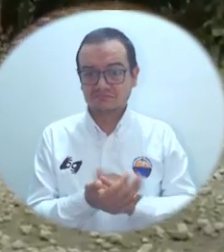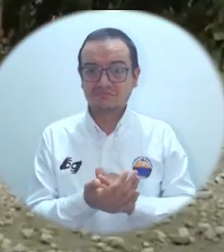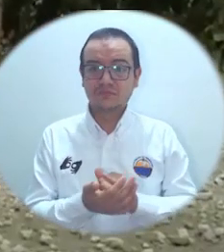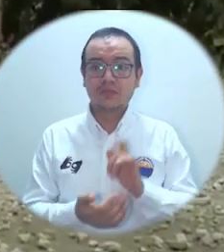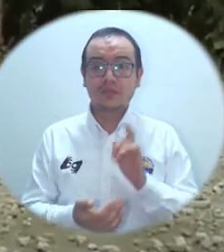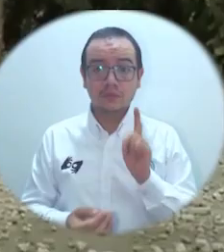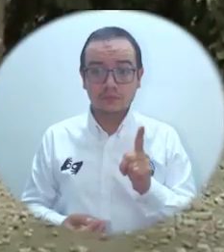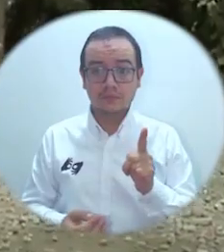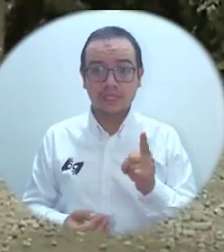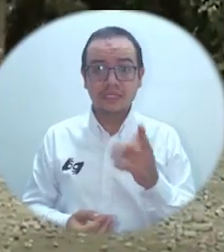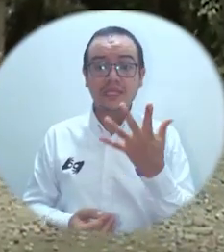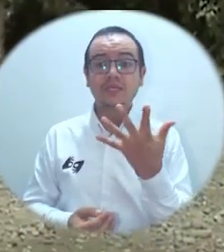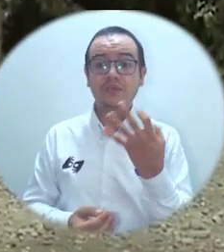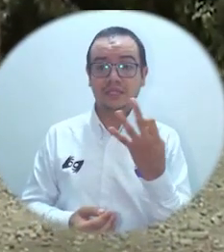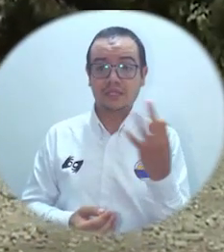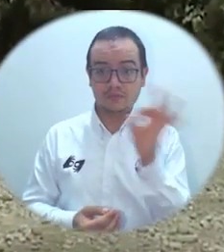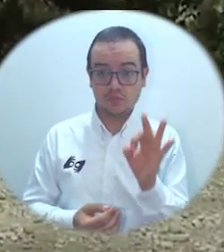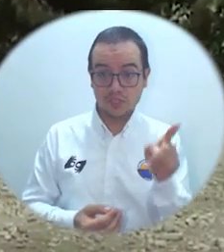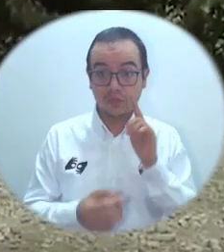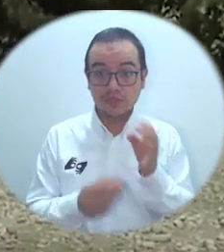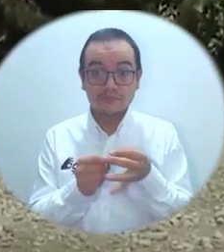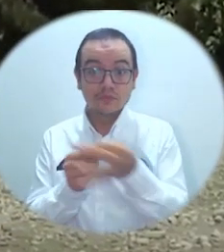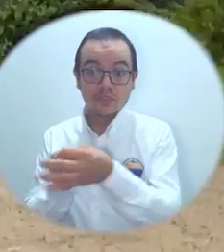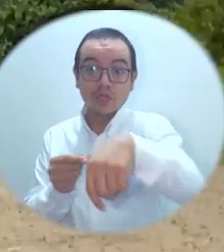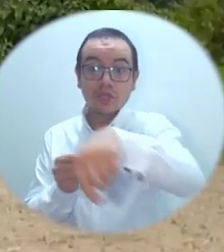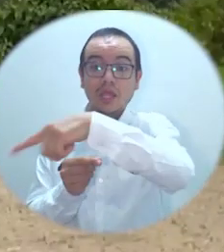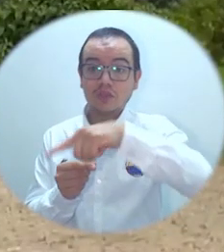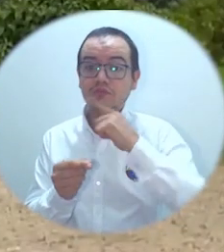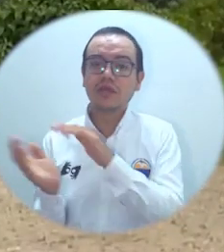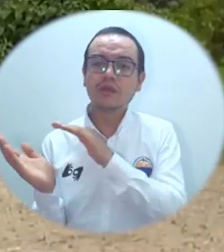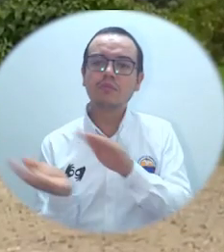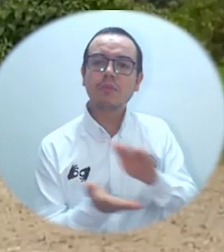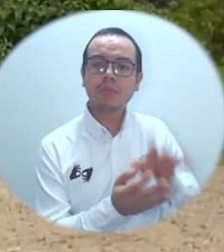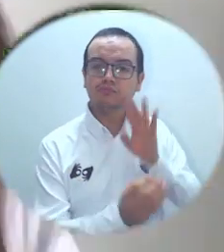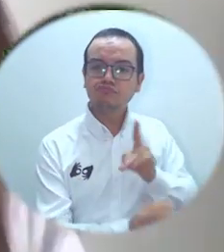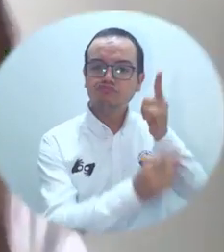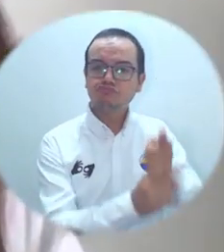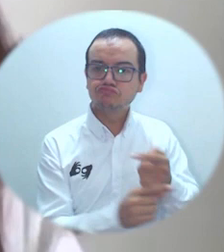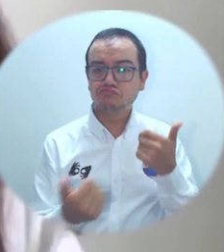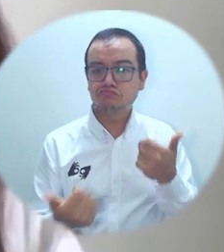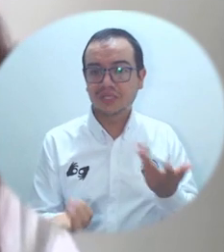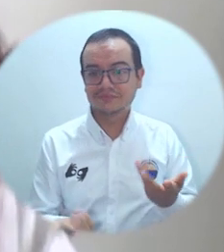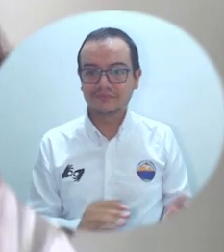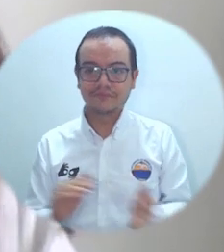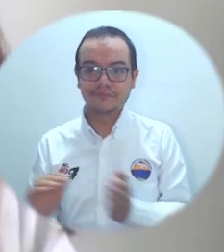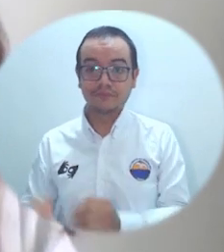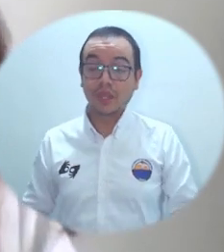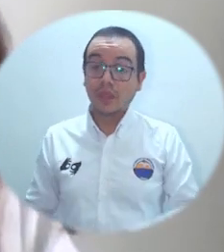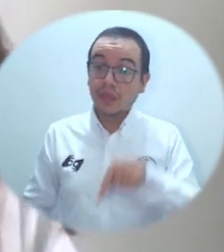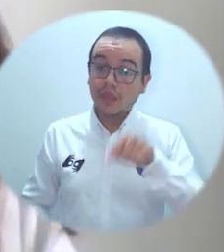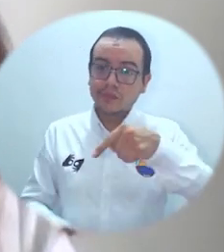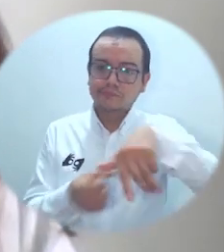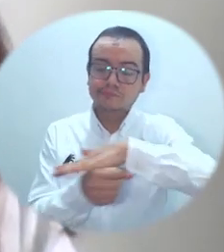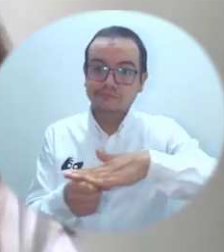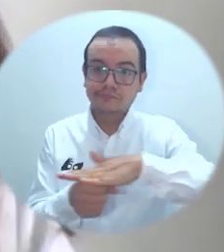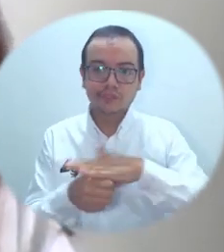% de los municipios tienen una disposición final adecuada. Situación que amerita una atención directa de